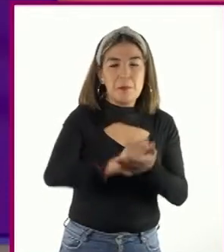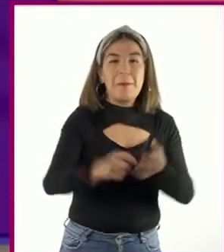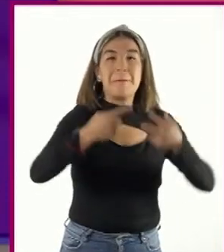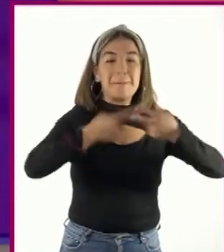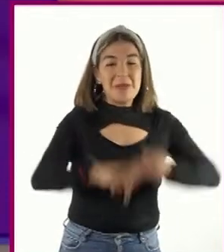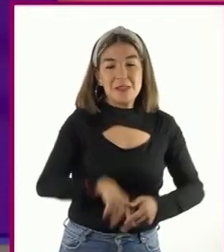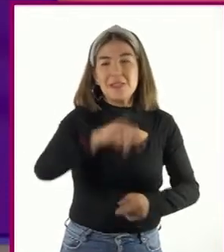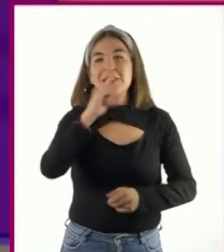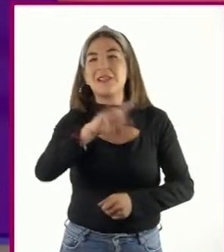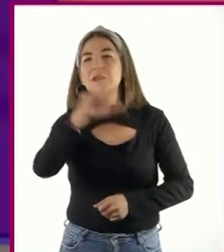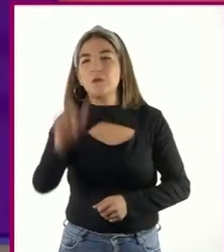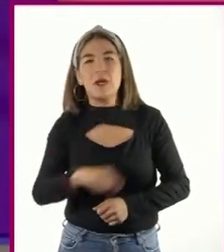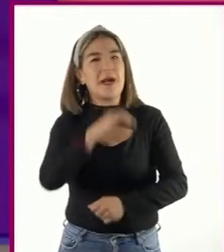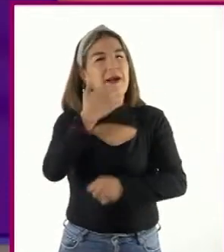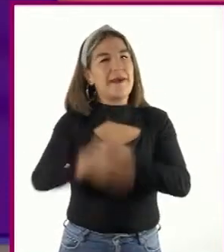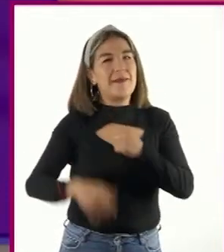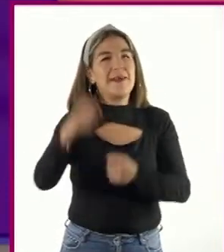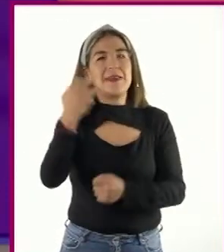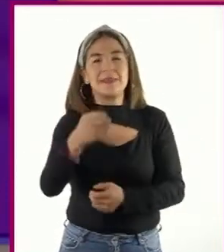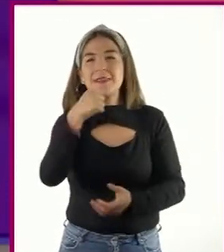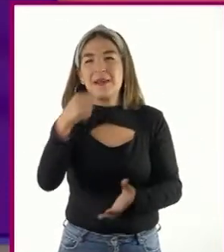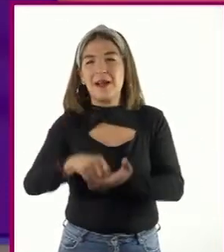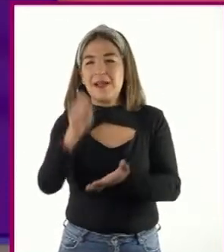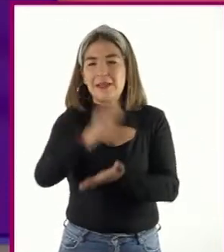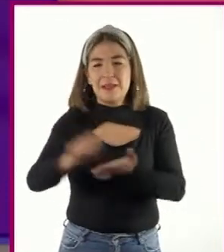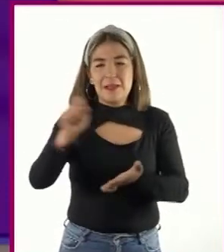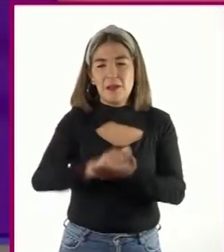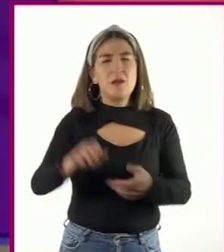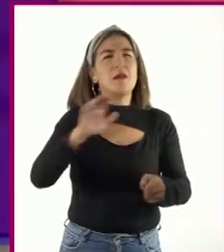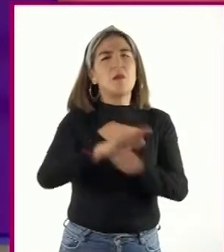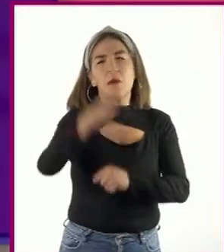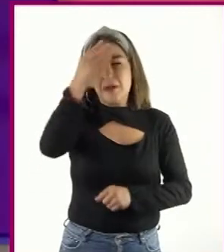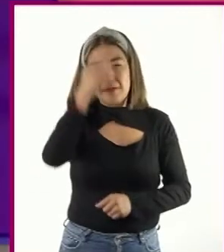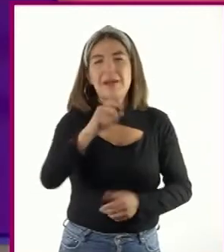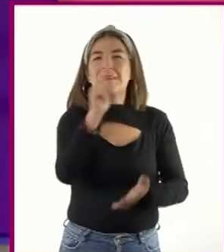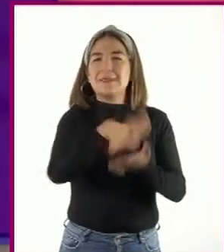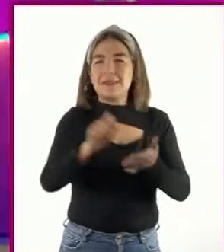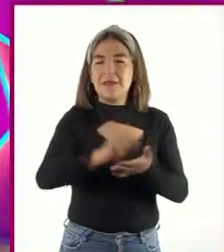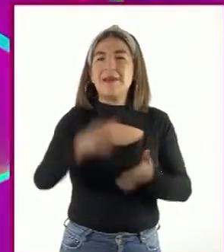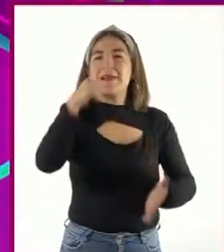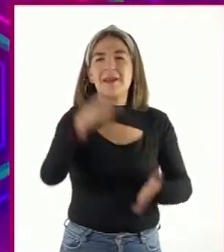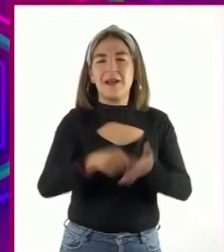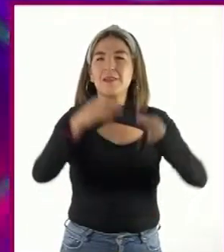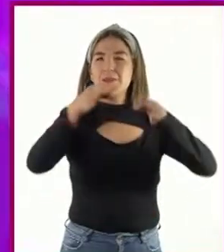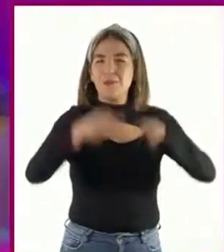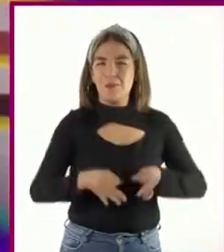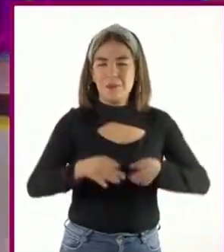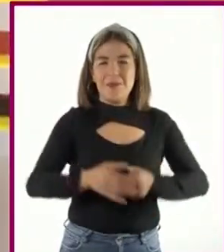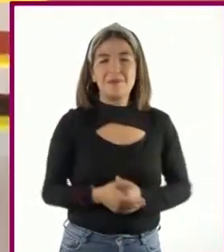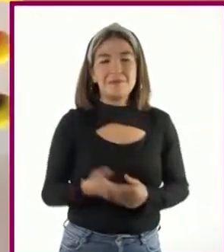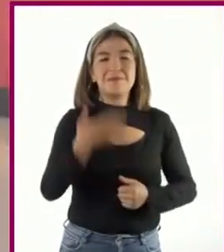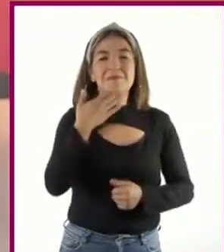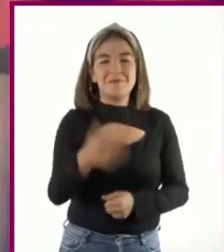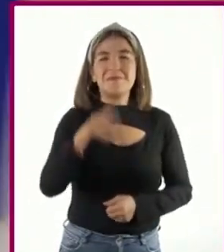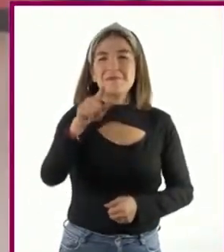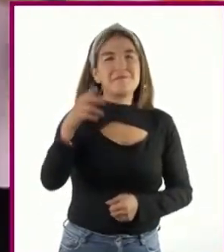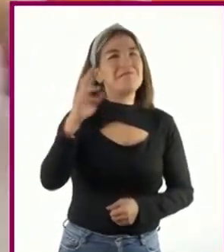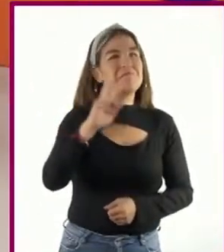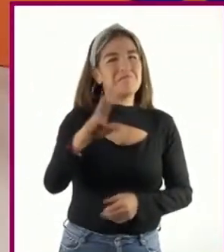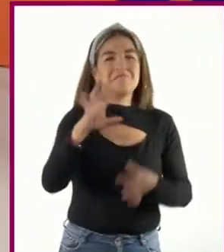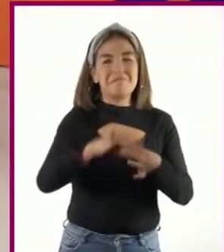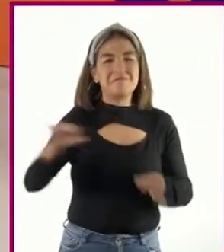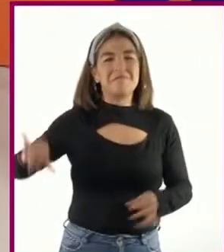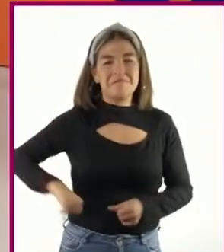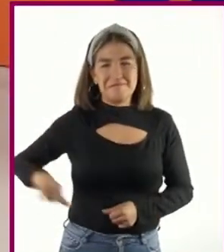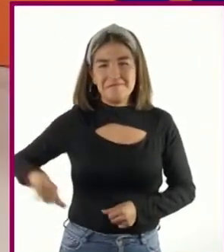como parte del estudio del aprendizaje esperado. Escribe cartas formales. Suena muy interesante,